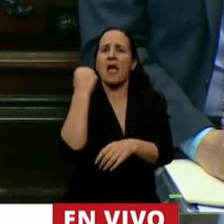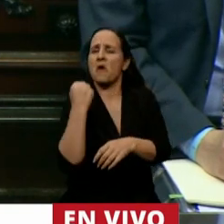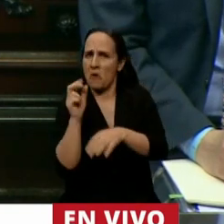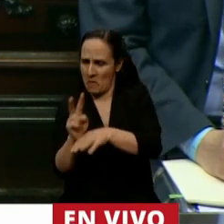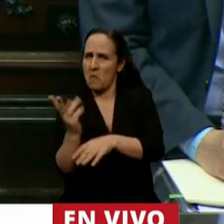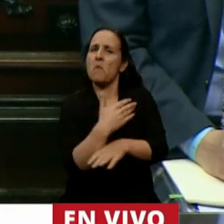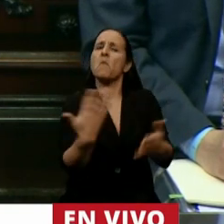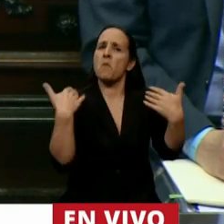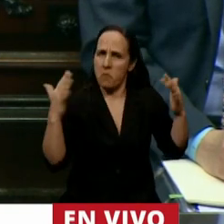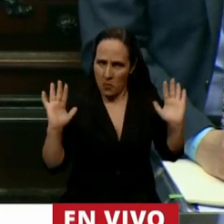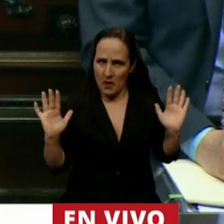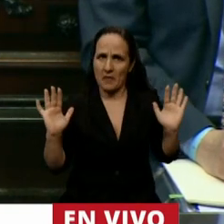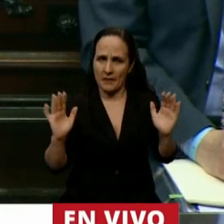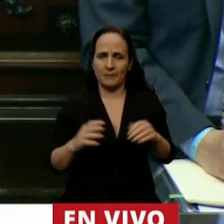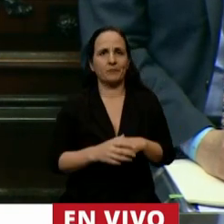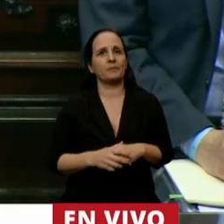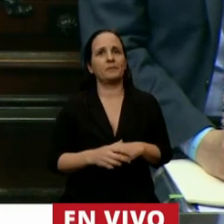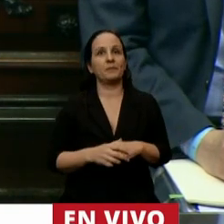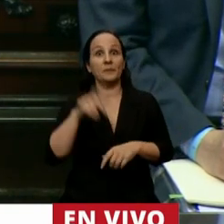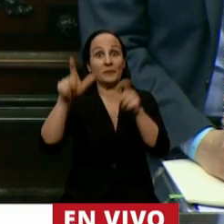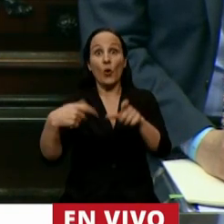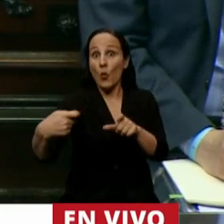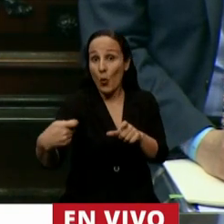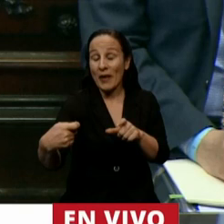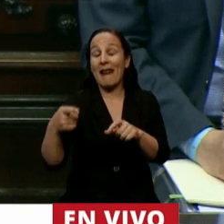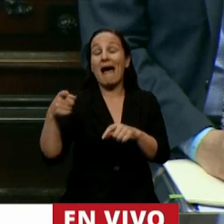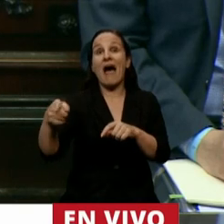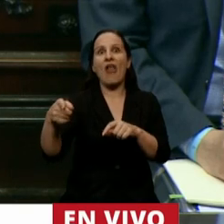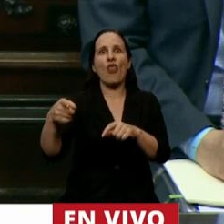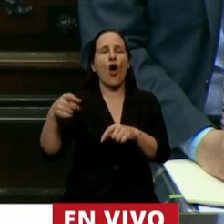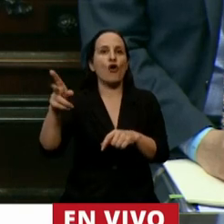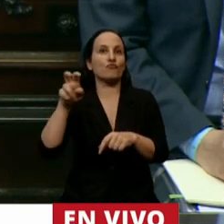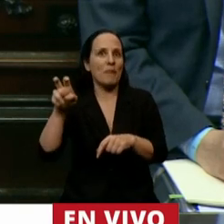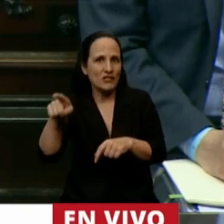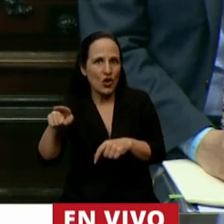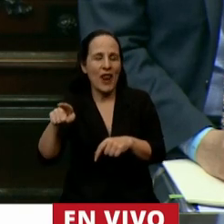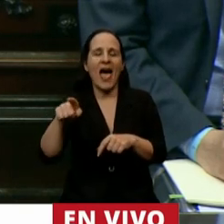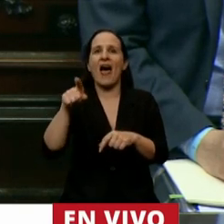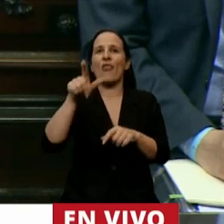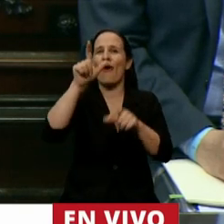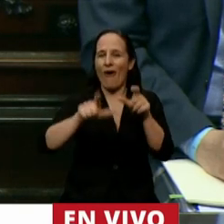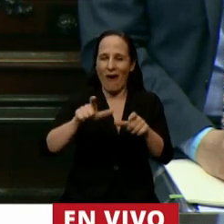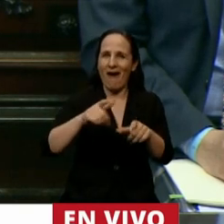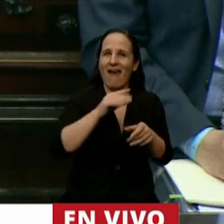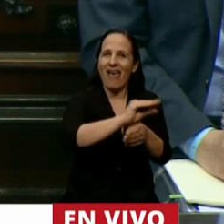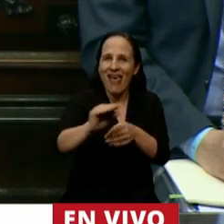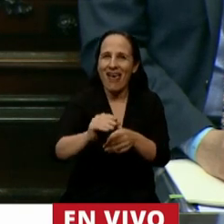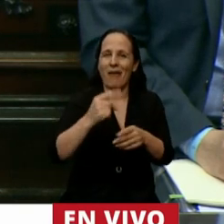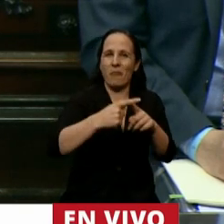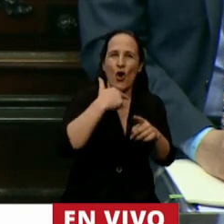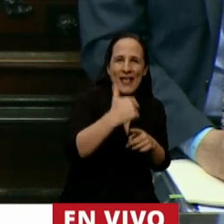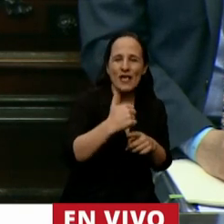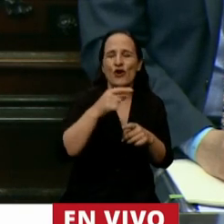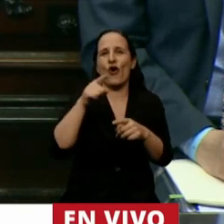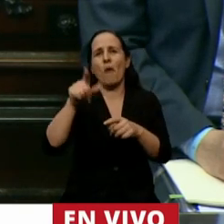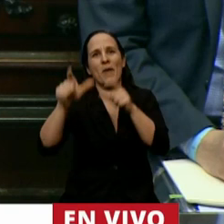otorgamos bonos a jubilados pensionados titulares de AUH personal de la salud